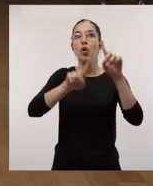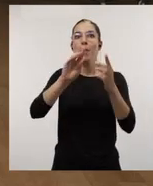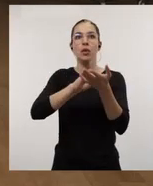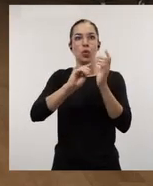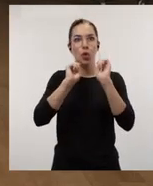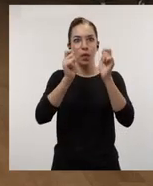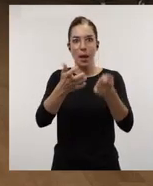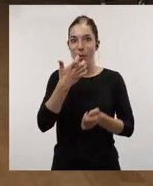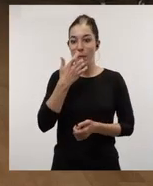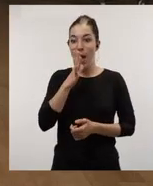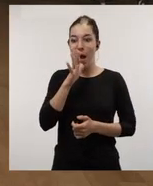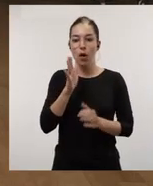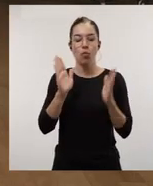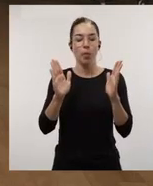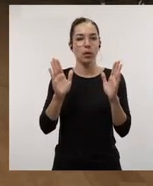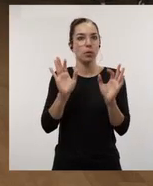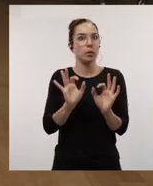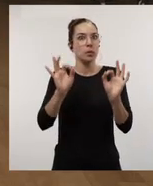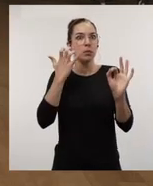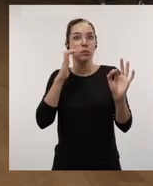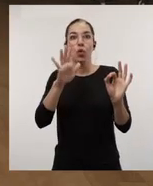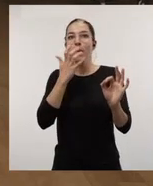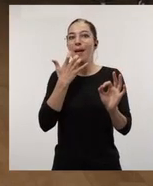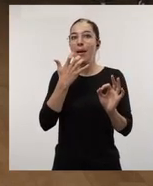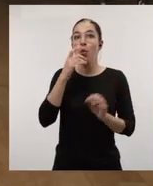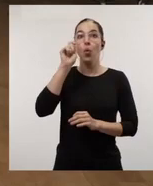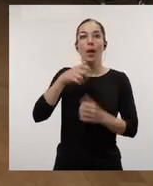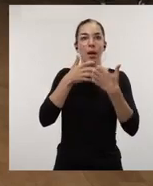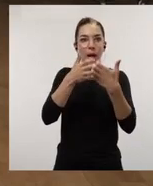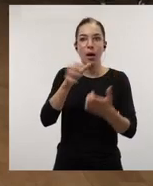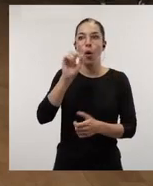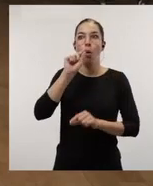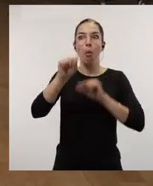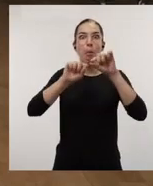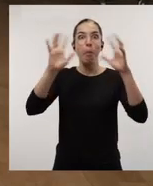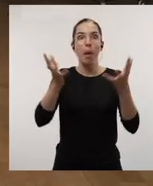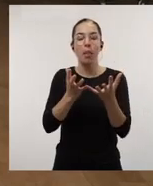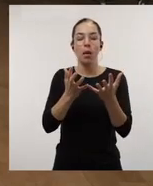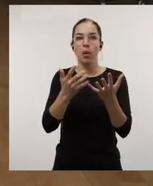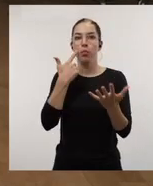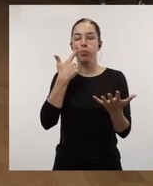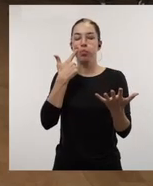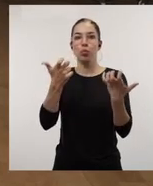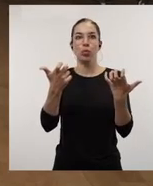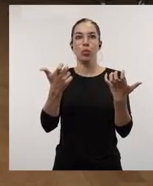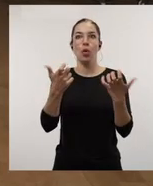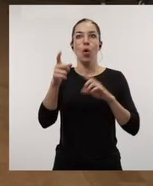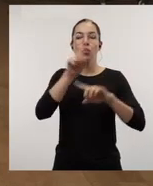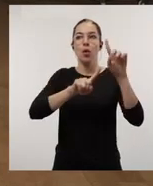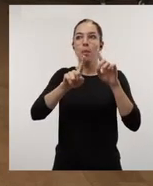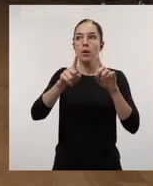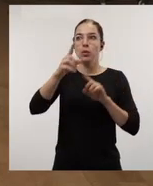Ahora mismo estamos viviendo un tiempo extraordinario. La guerra de Ucrania, la pandemia, así nos lo ha demostrado. Son dos problemas